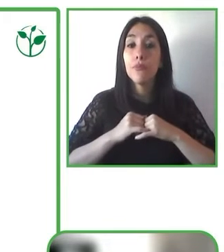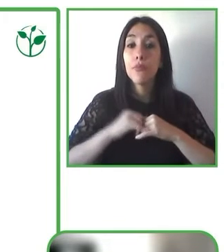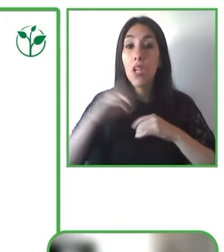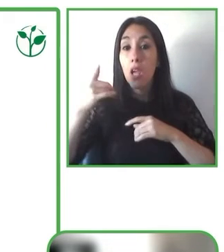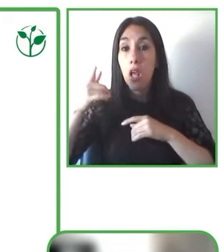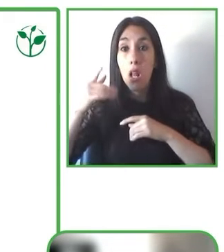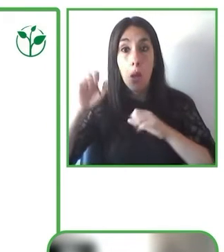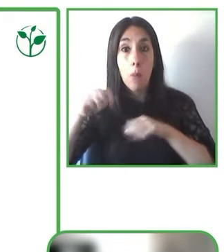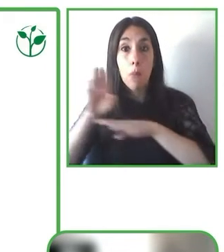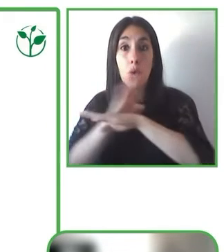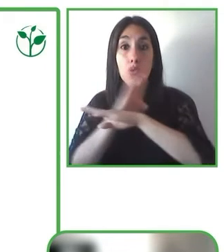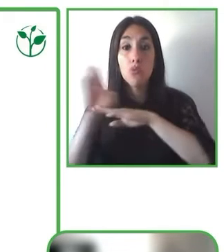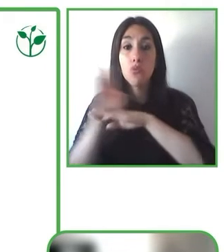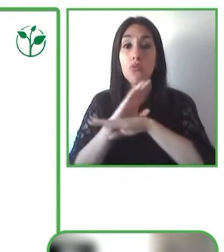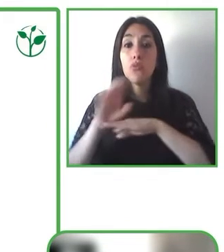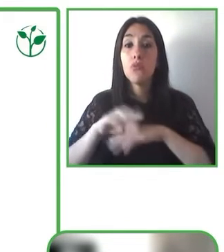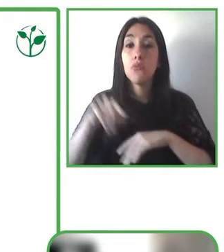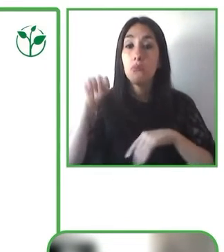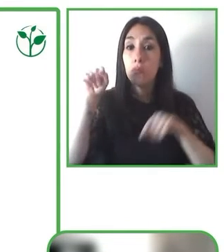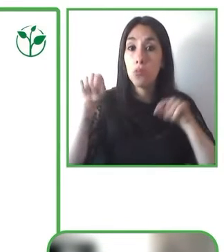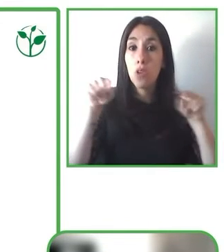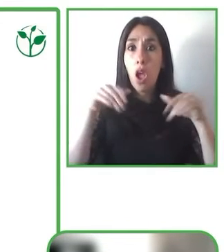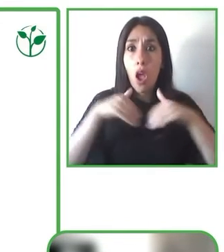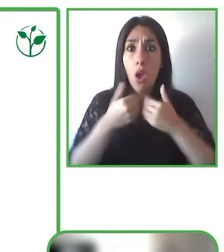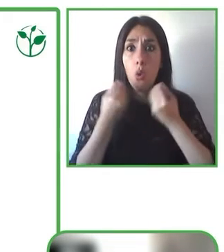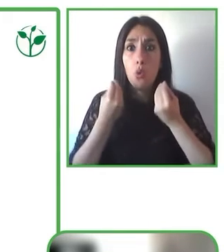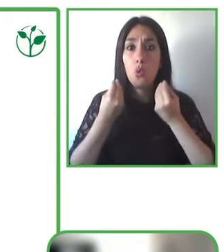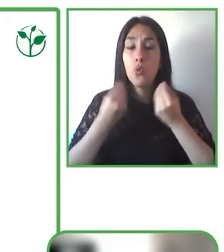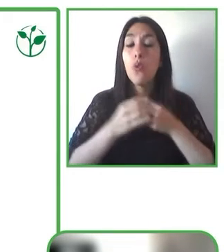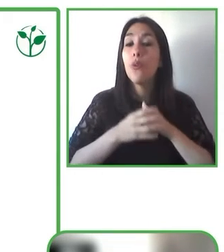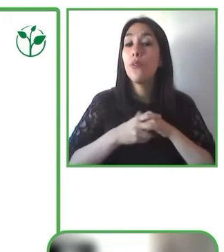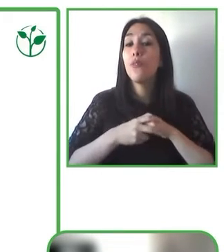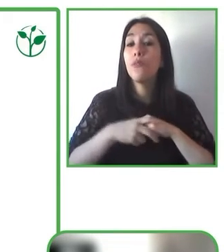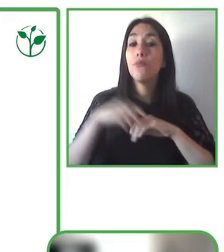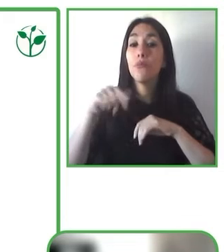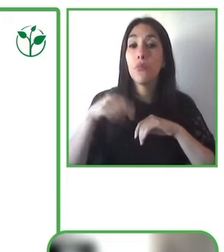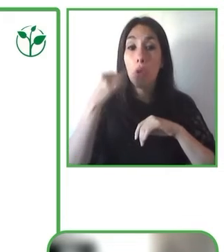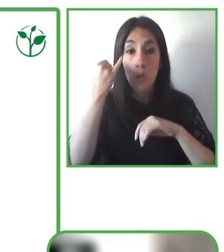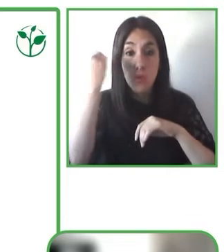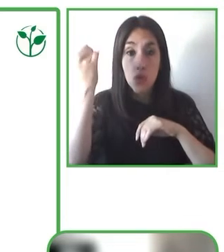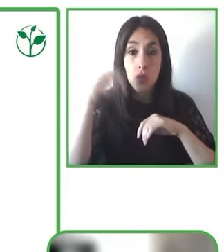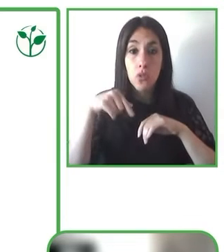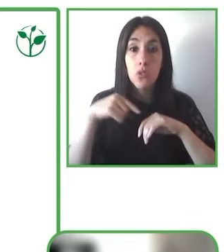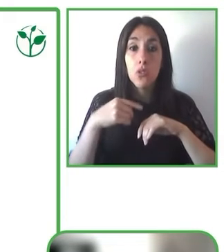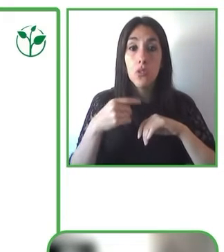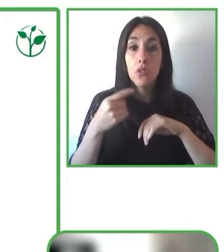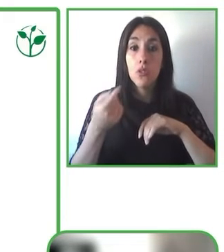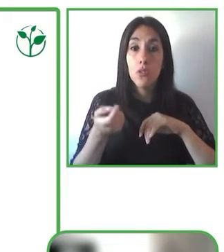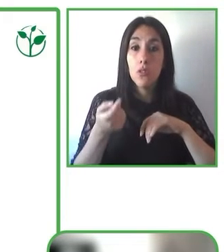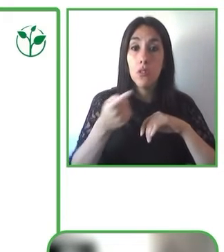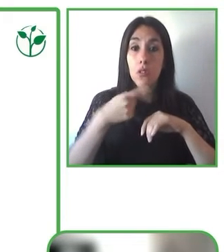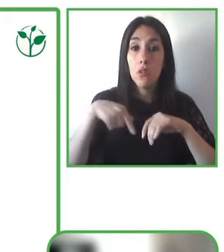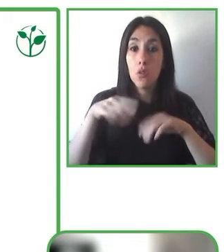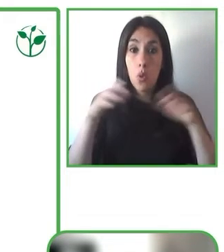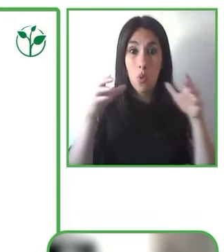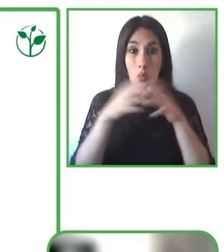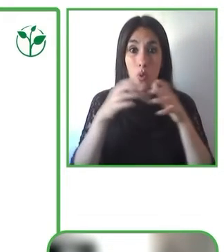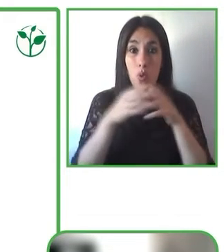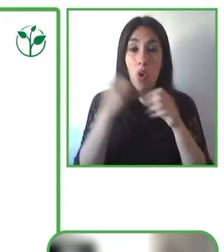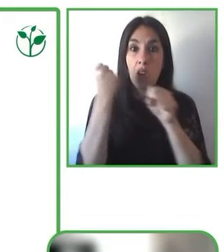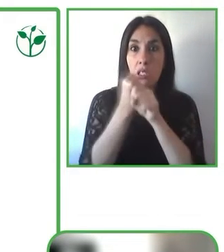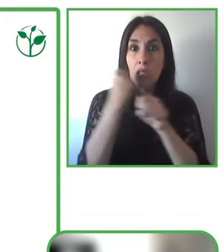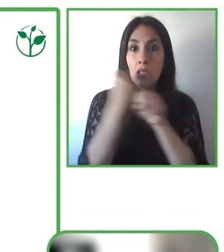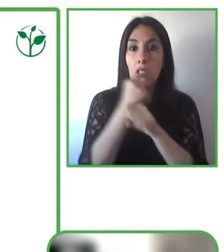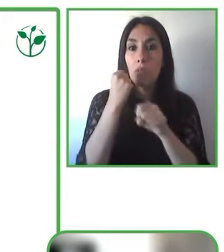Además, la asociación, trabajamos en apoyar las investigaciones en esta área.